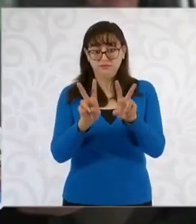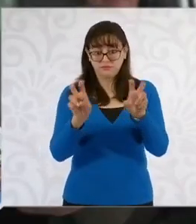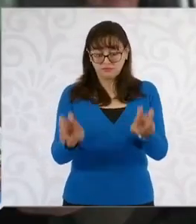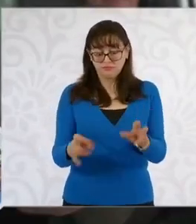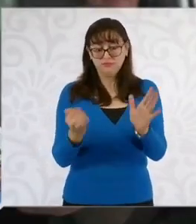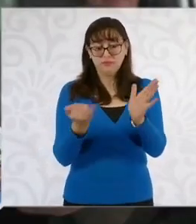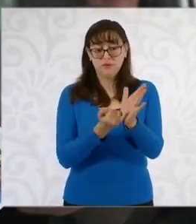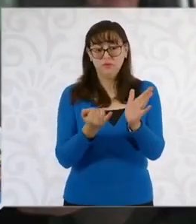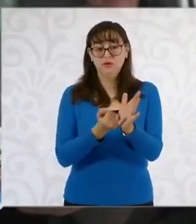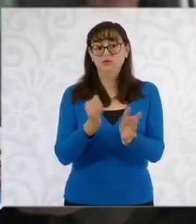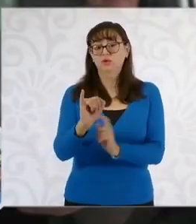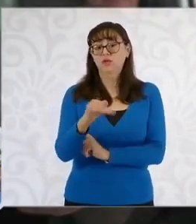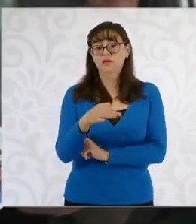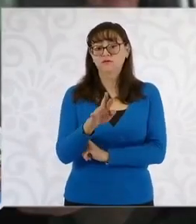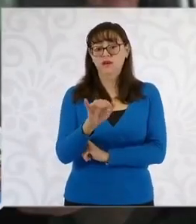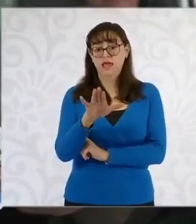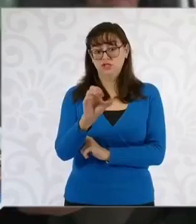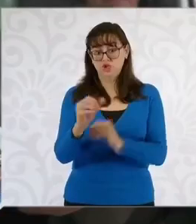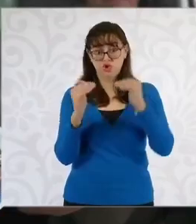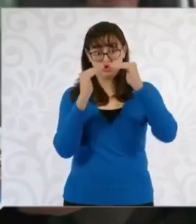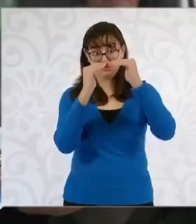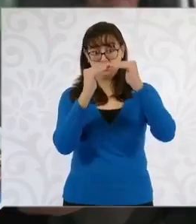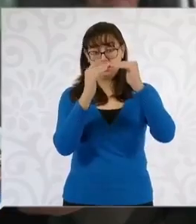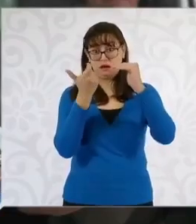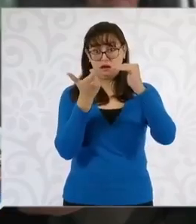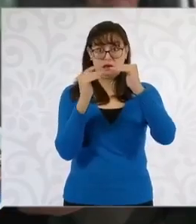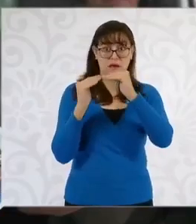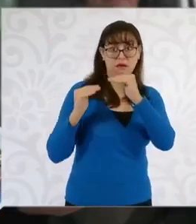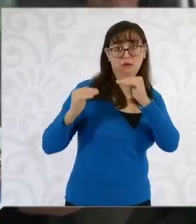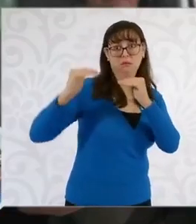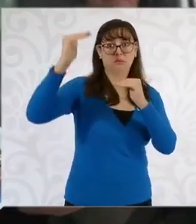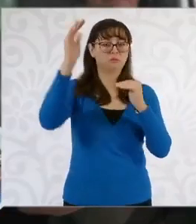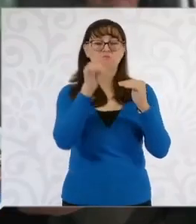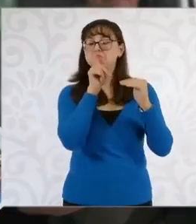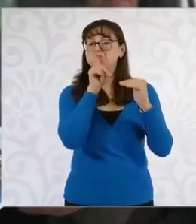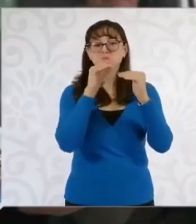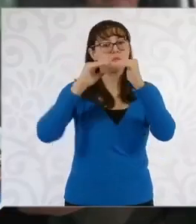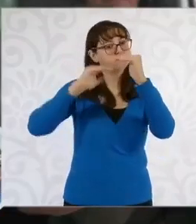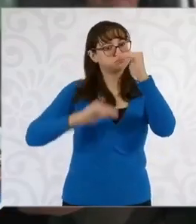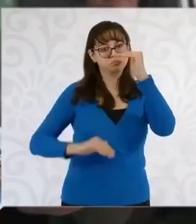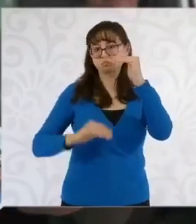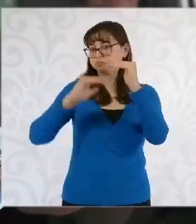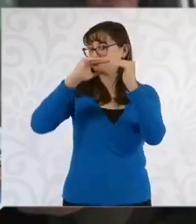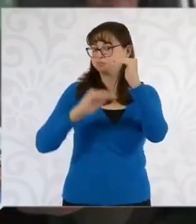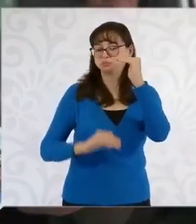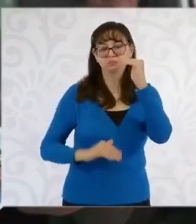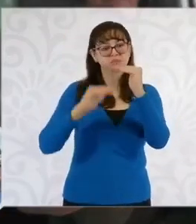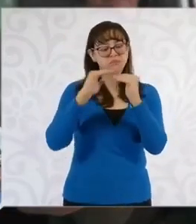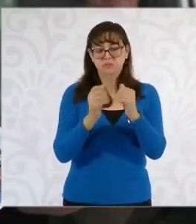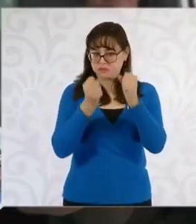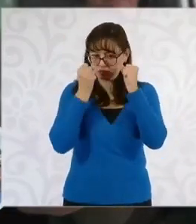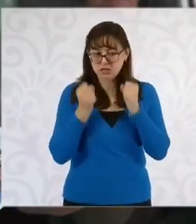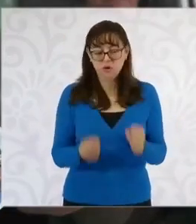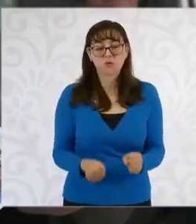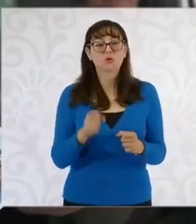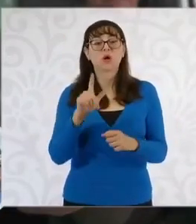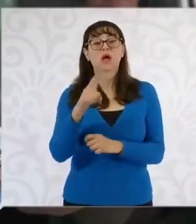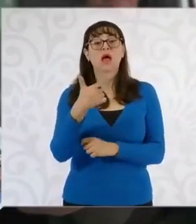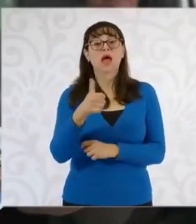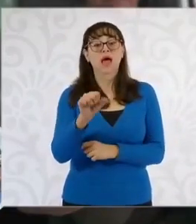reales en los próximos seis años, se mantendrá el control en el precio máximo del gas LP,